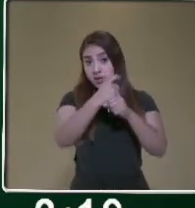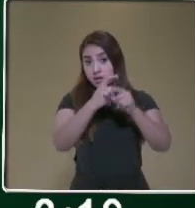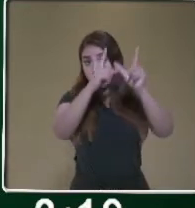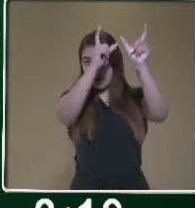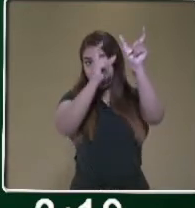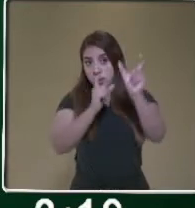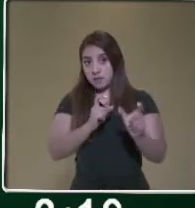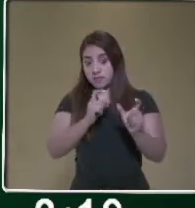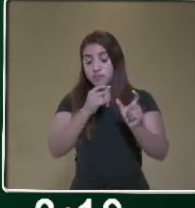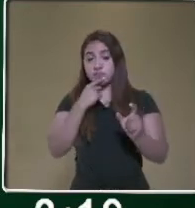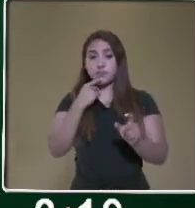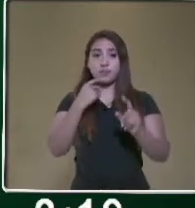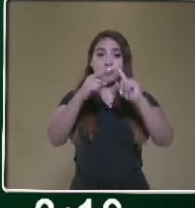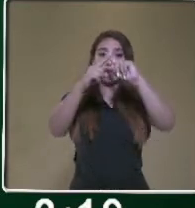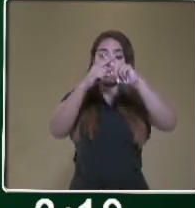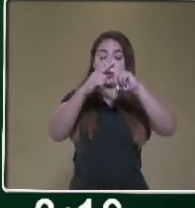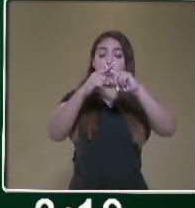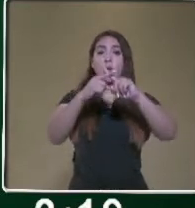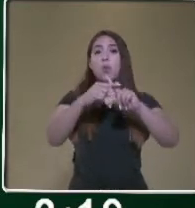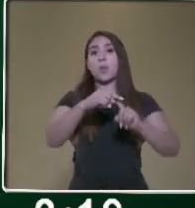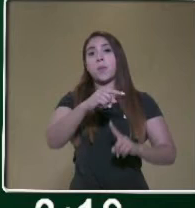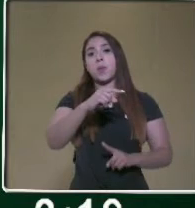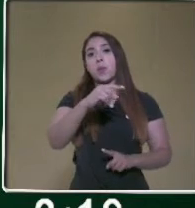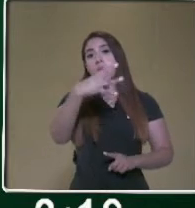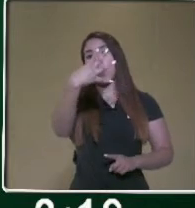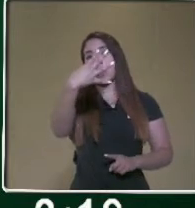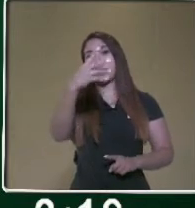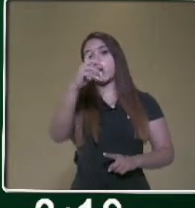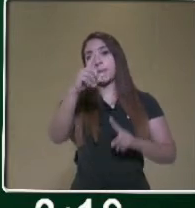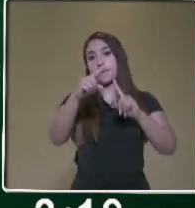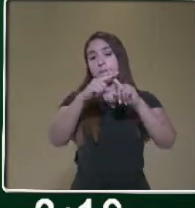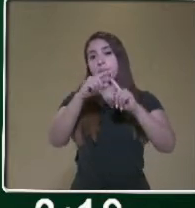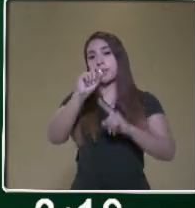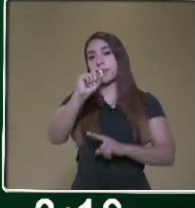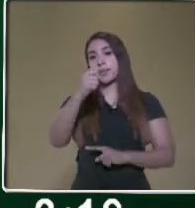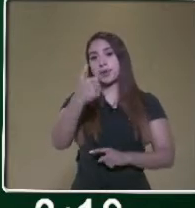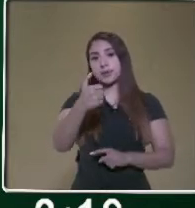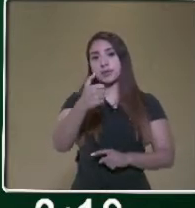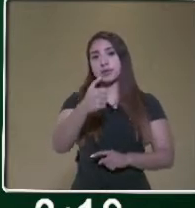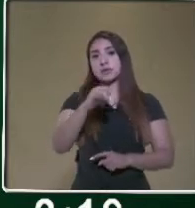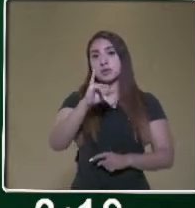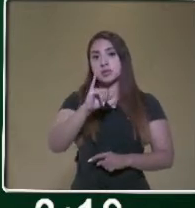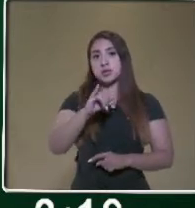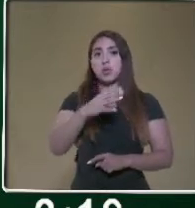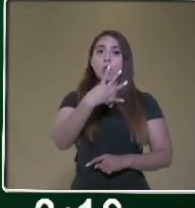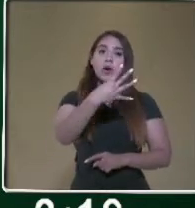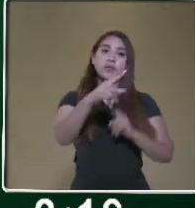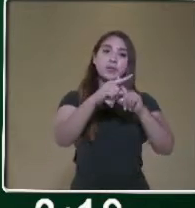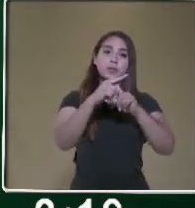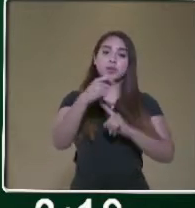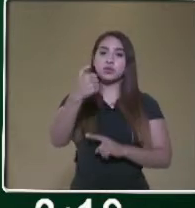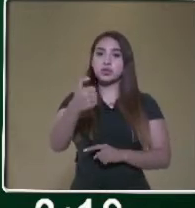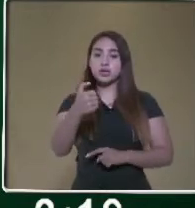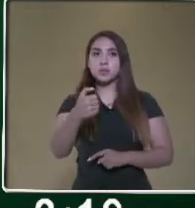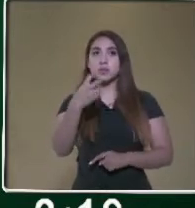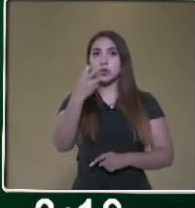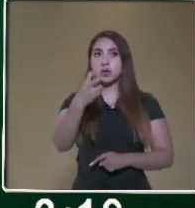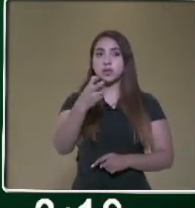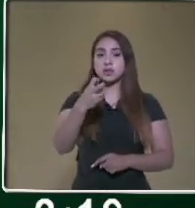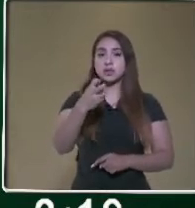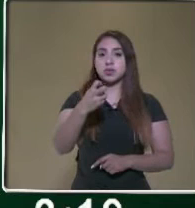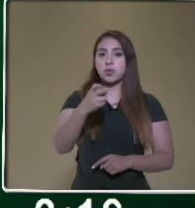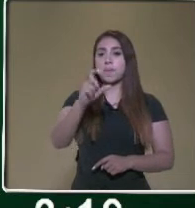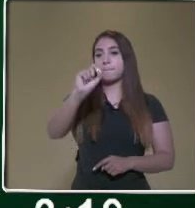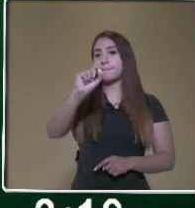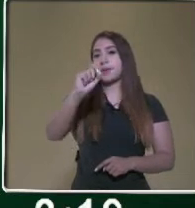multiplicó el 4 por el 26, pues primero se multiplicó 4 por 6, que está el 6 en las unidades. Por eso nos dio de resultado